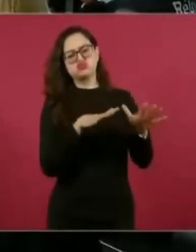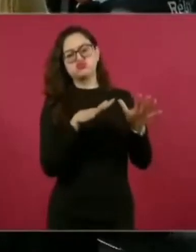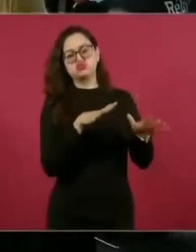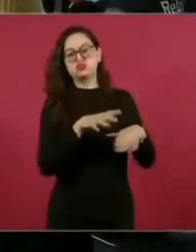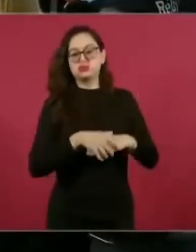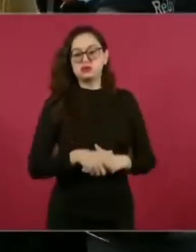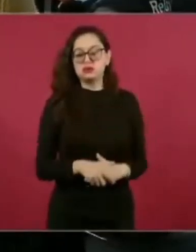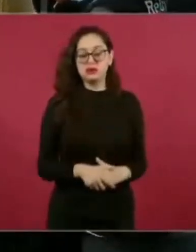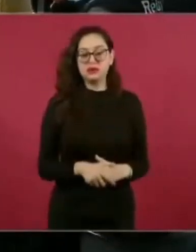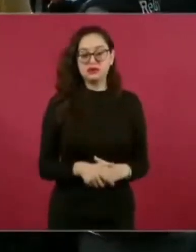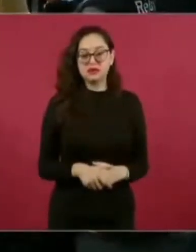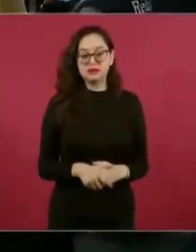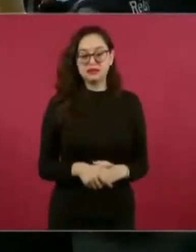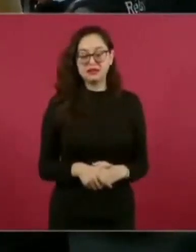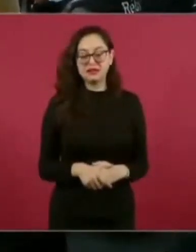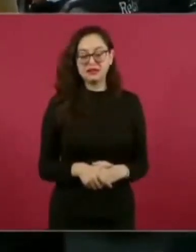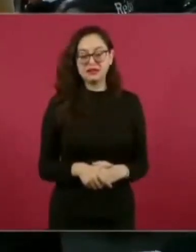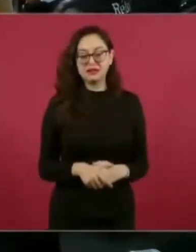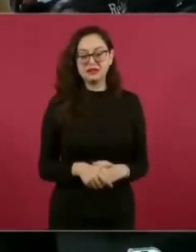oposición,